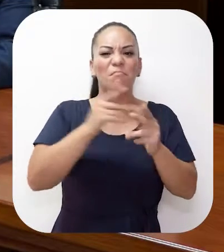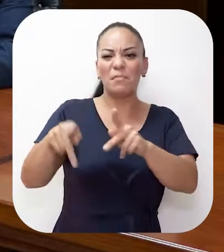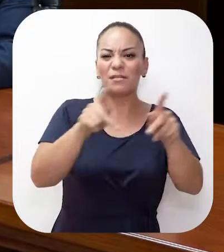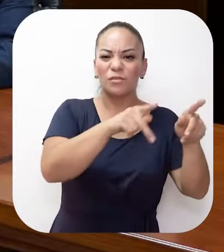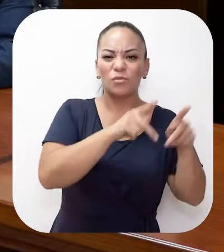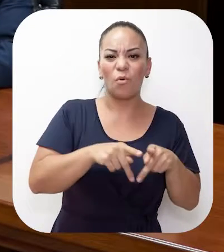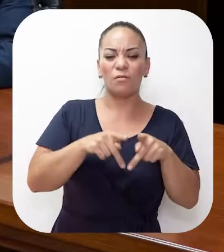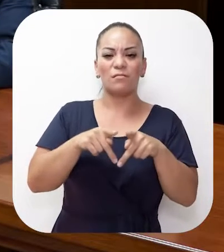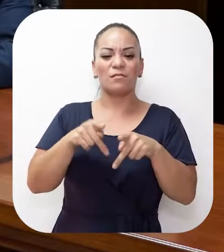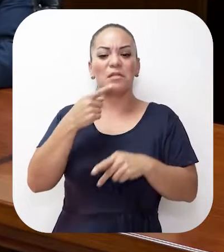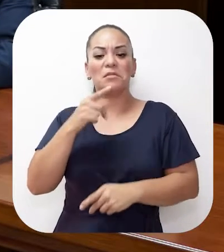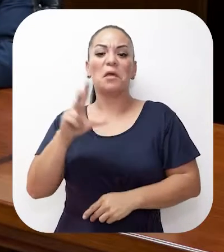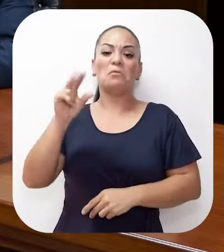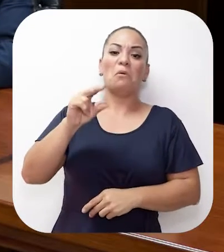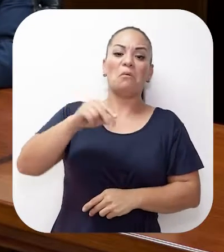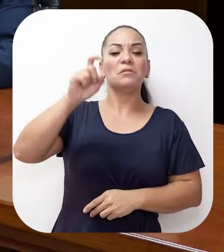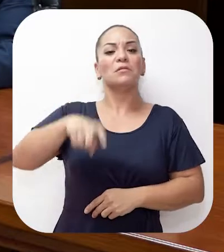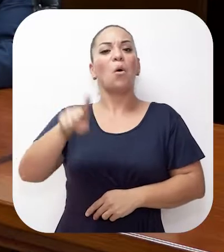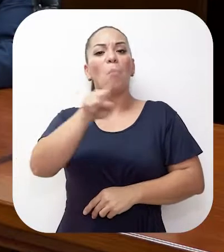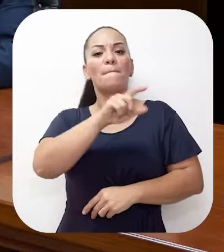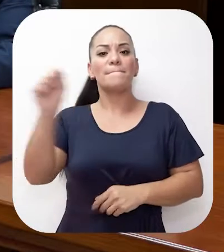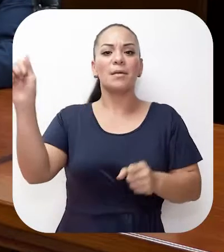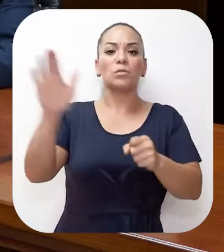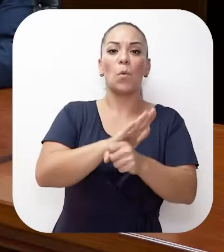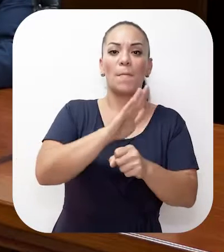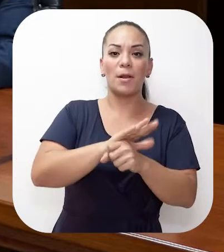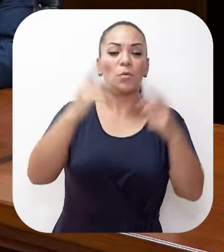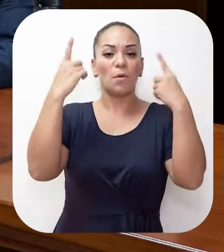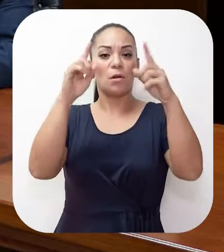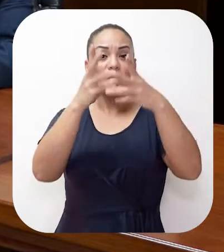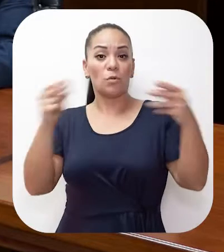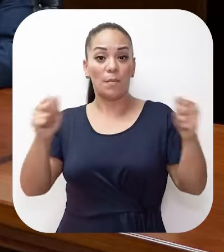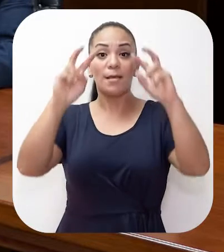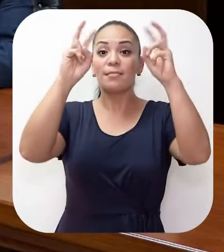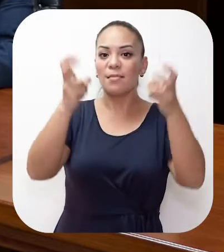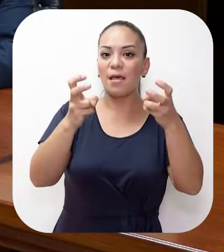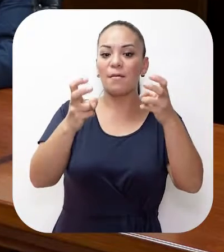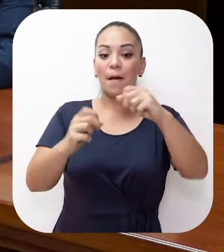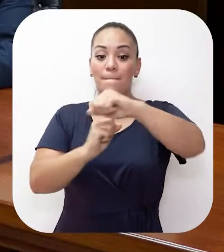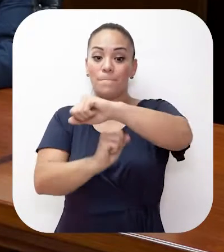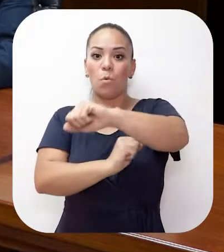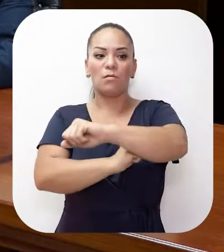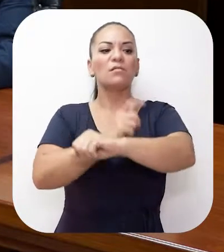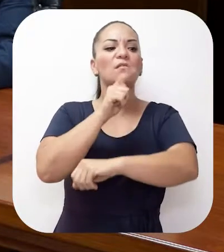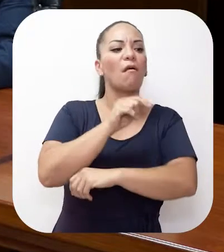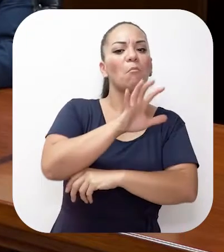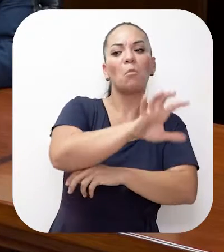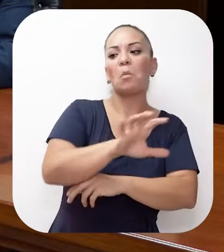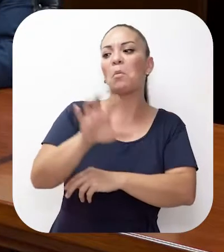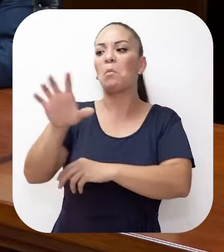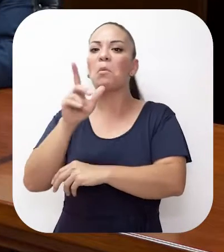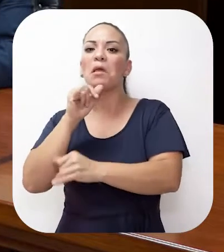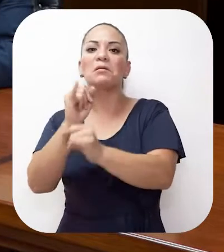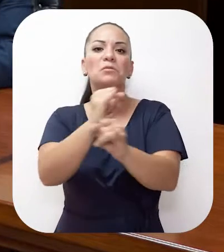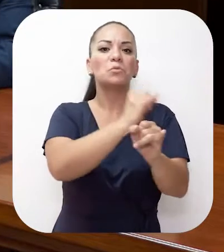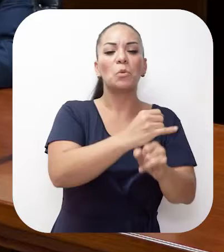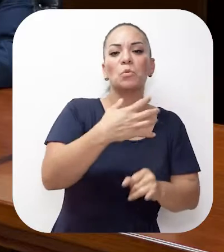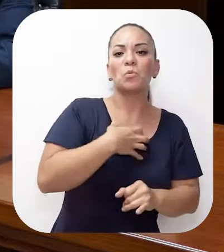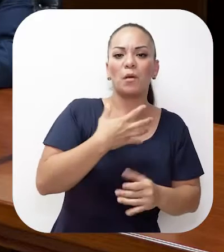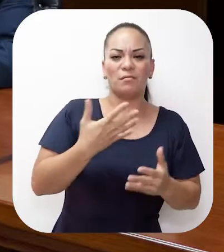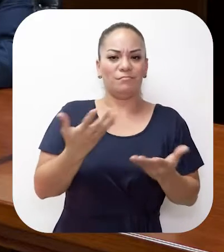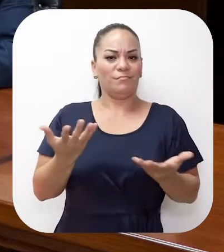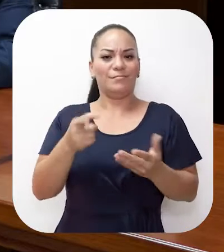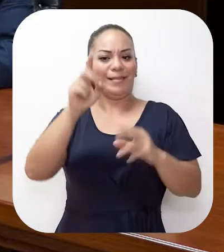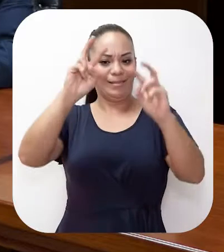burócratas que decían se ocupaba un mes entero para resolver la propiedad de unos puentes